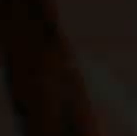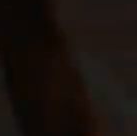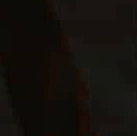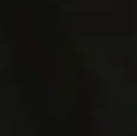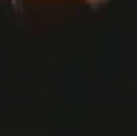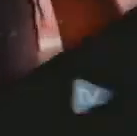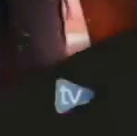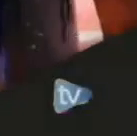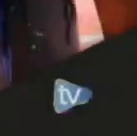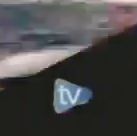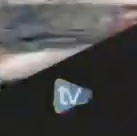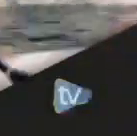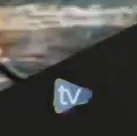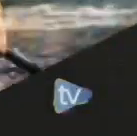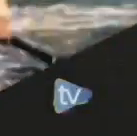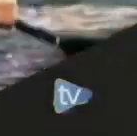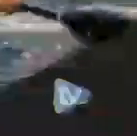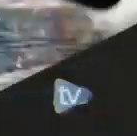¡No!